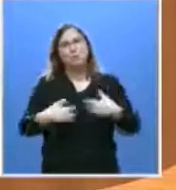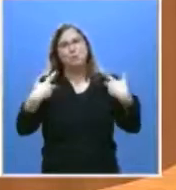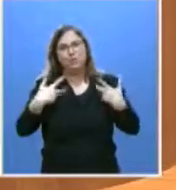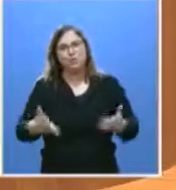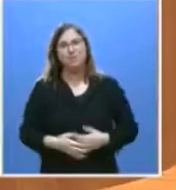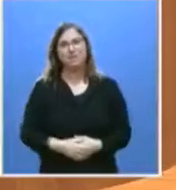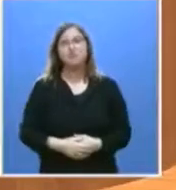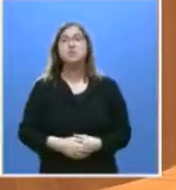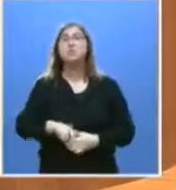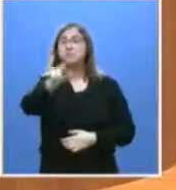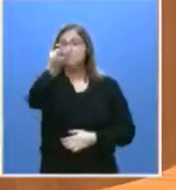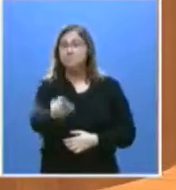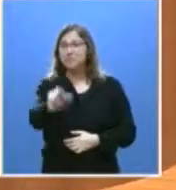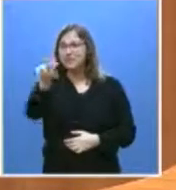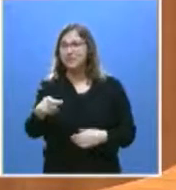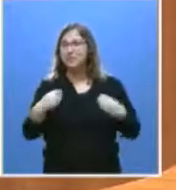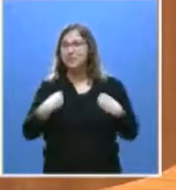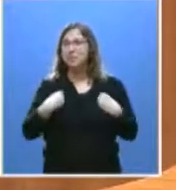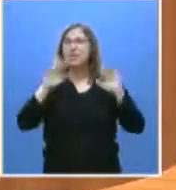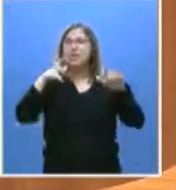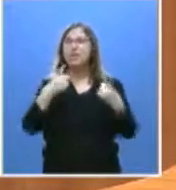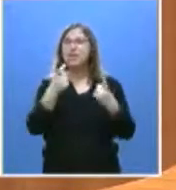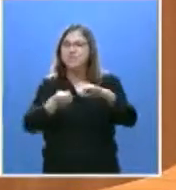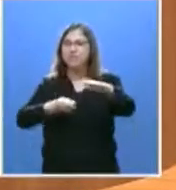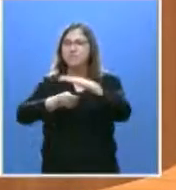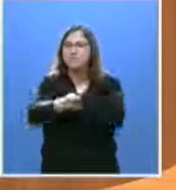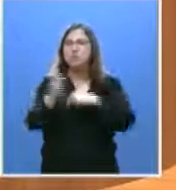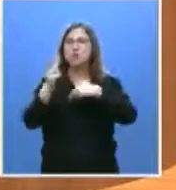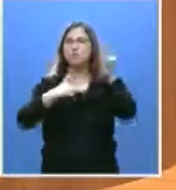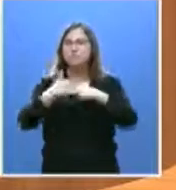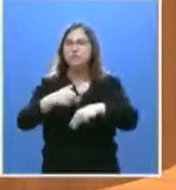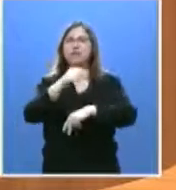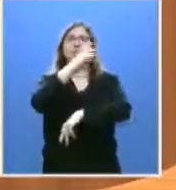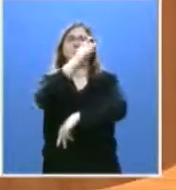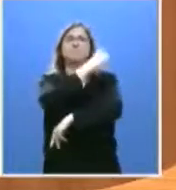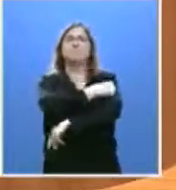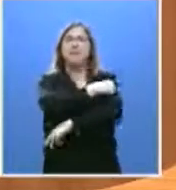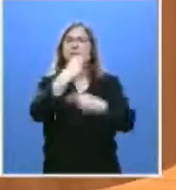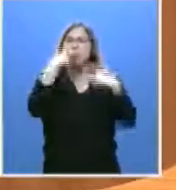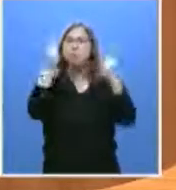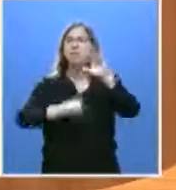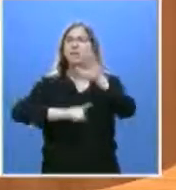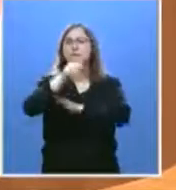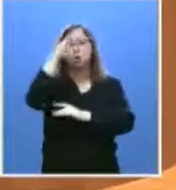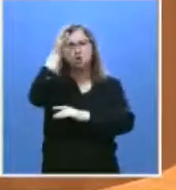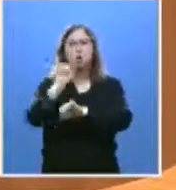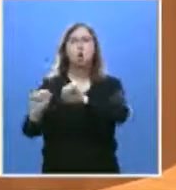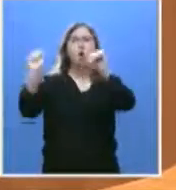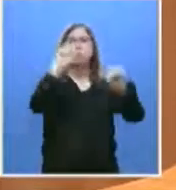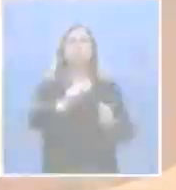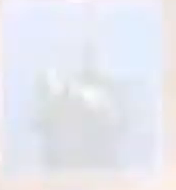No, no, es que la gente de León lo que necesita son inversiones, infraestructura, sanidad pública, desarrollo rural, proteger a nuestros